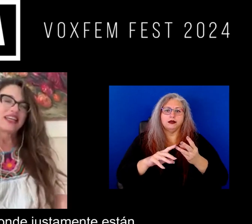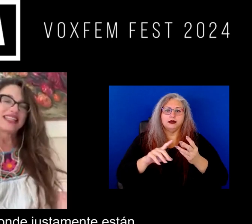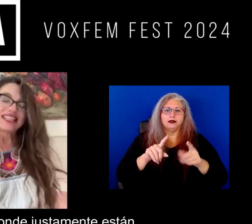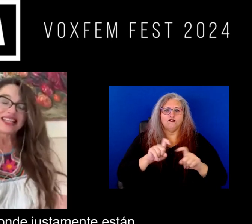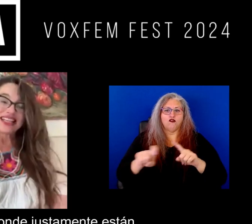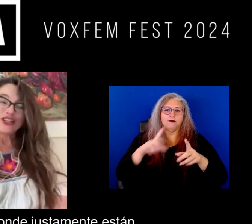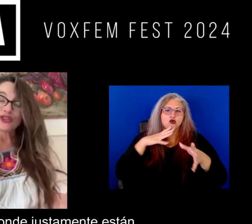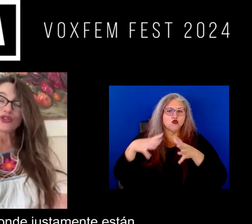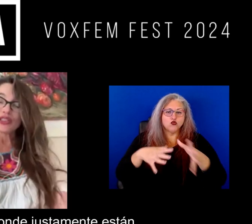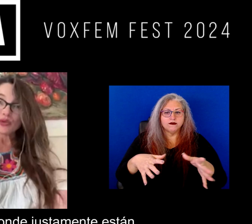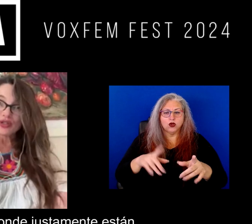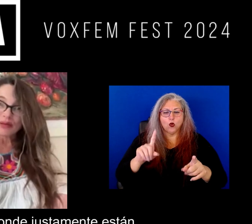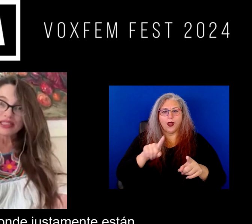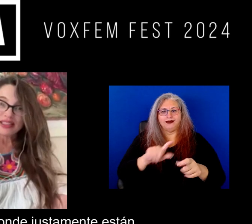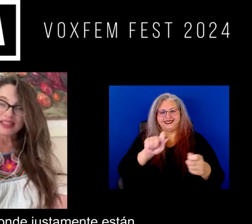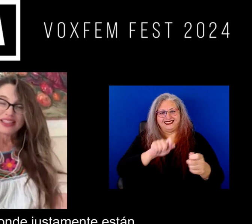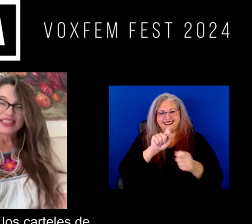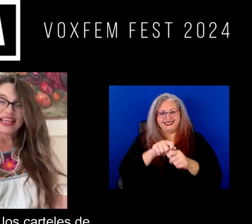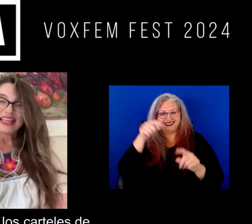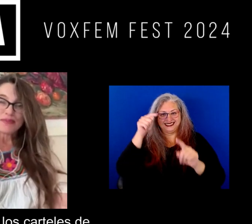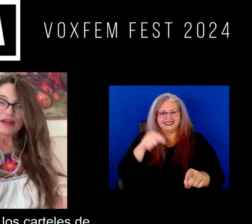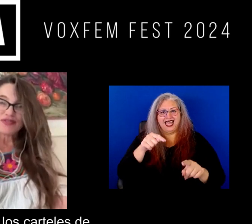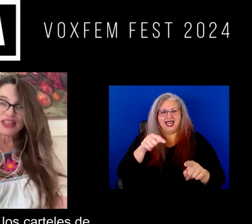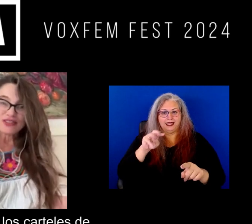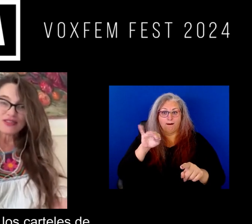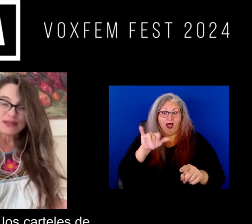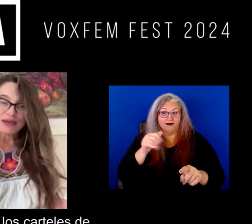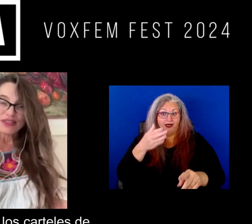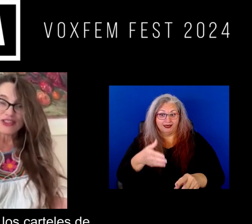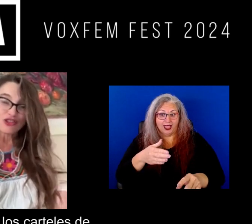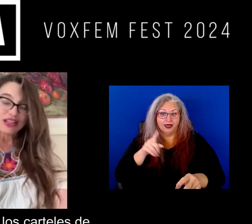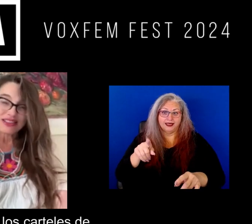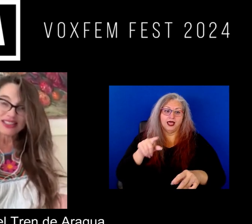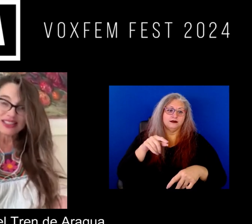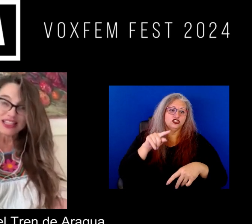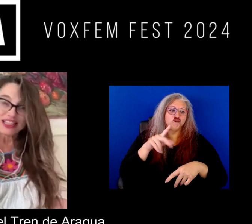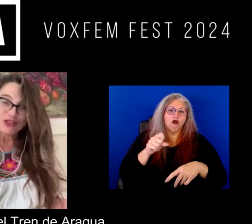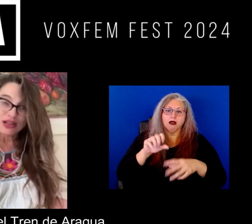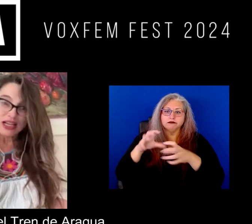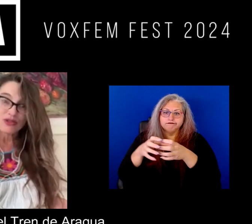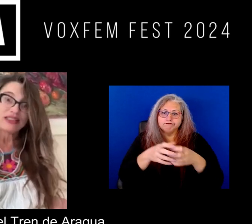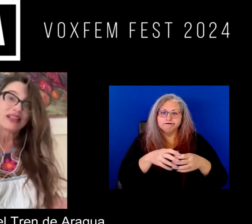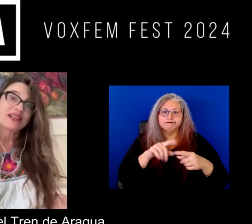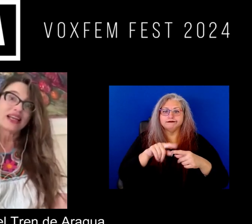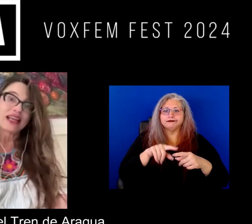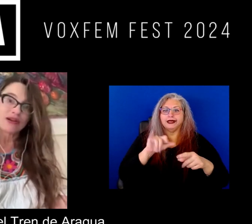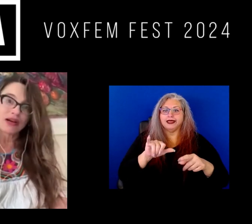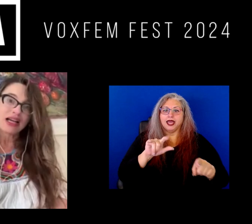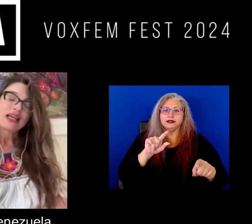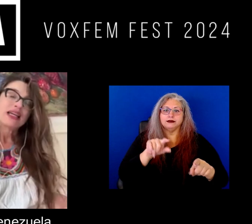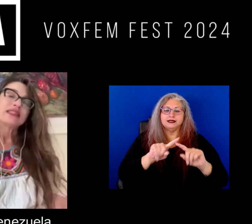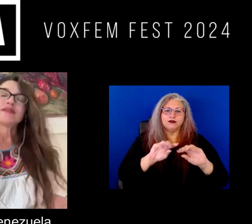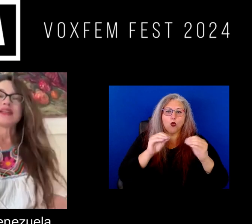desde el río ¿no? donde justamente están las mafias ¿no? las mafias los cárteles de las drogas o el tren de